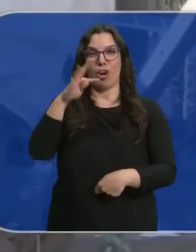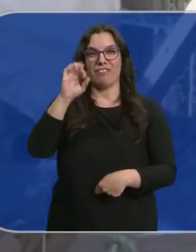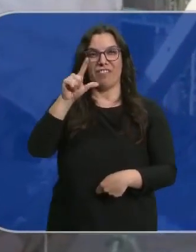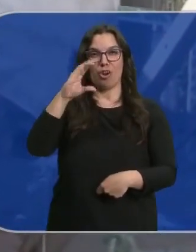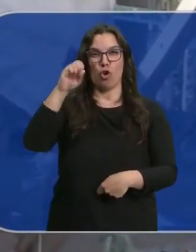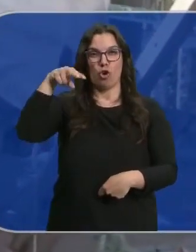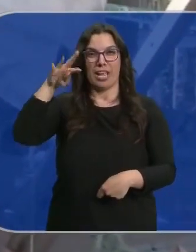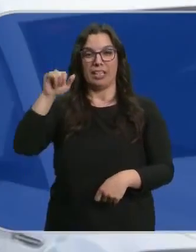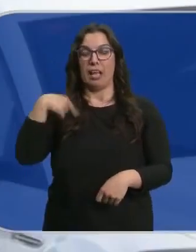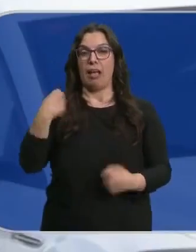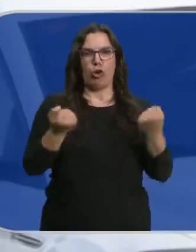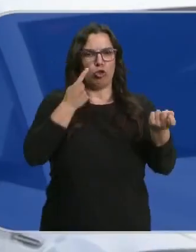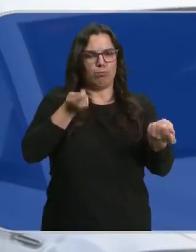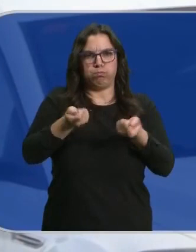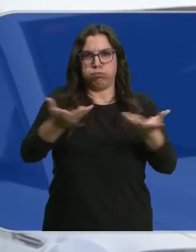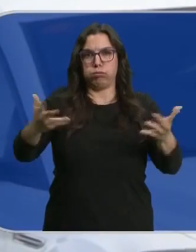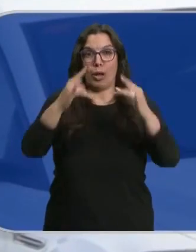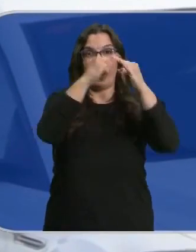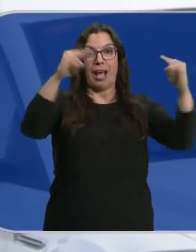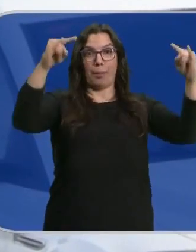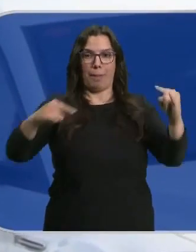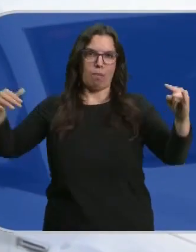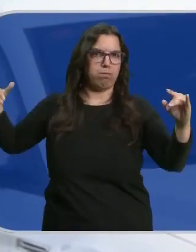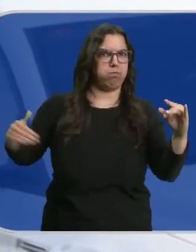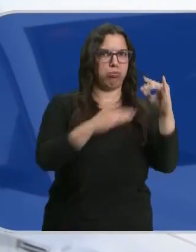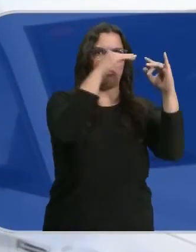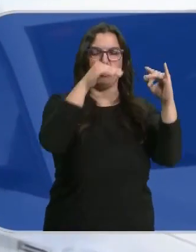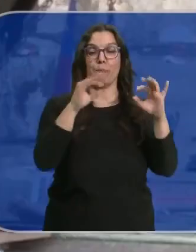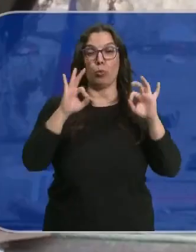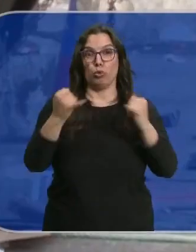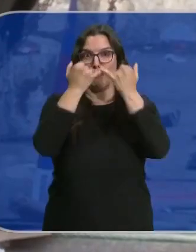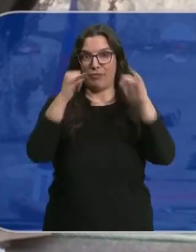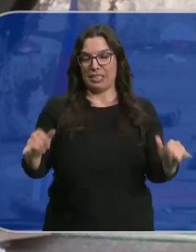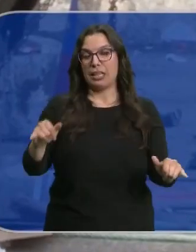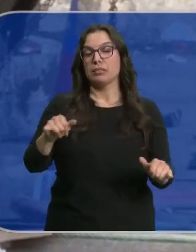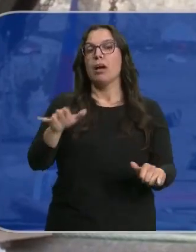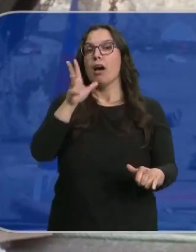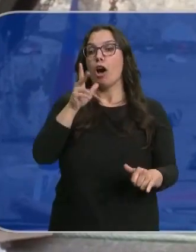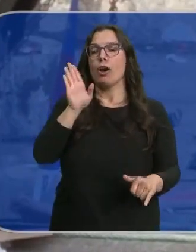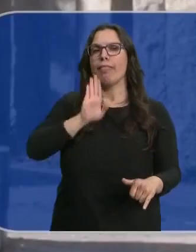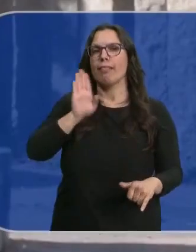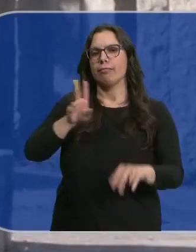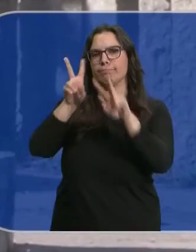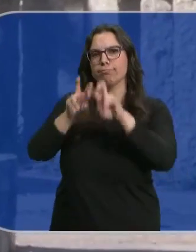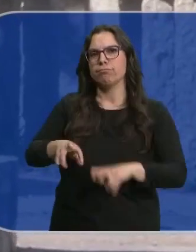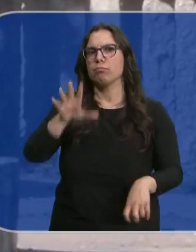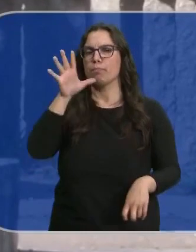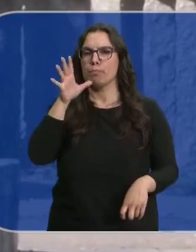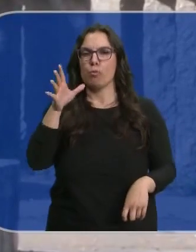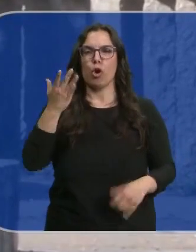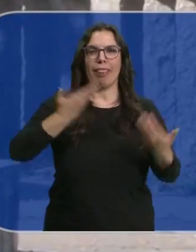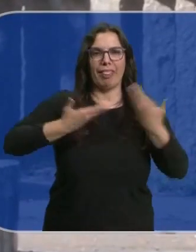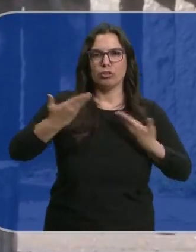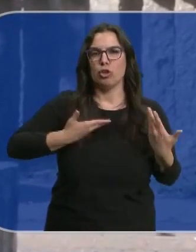Perdió el control del vehículo y chocó contra una carpa durante las fiestas. Se investiga a la mujer por supuestos delitos de lesiones por imprudencia y daños.